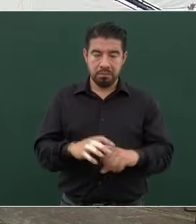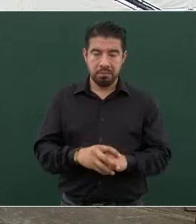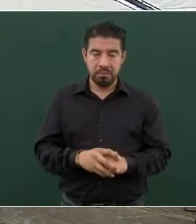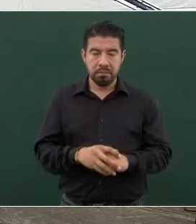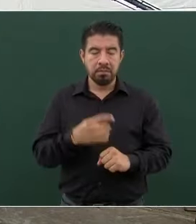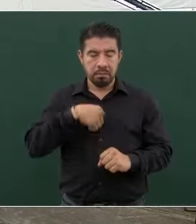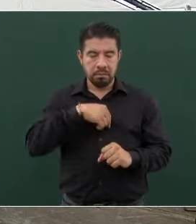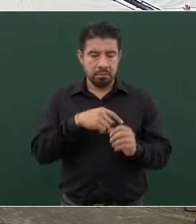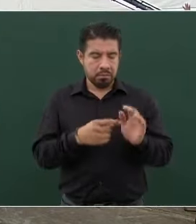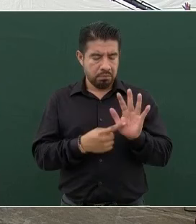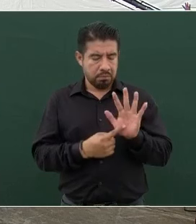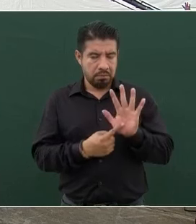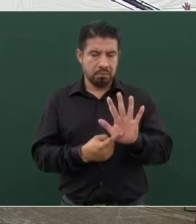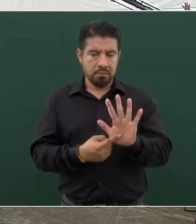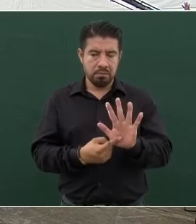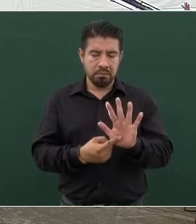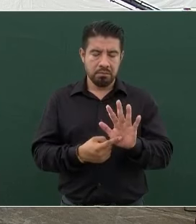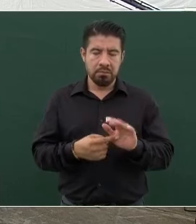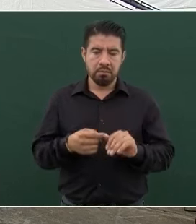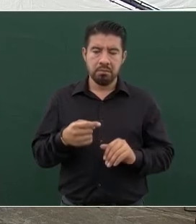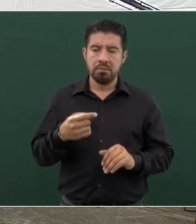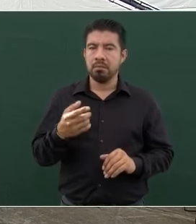Vamos con…